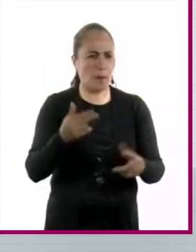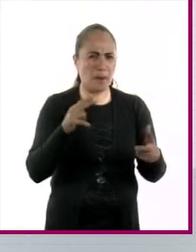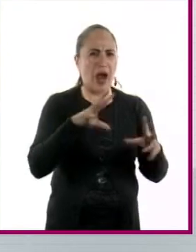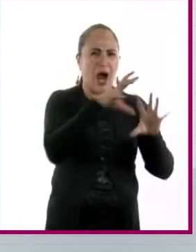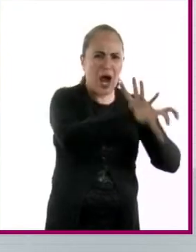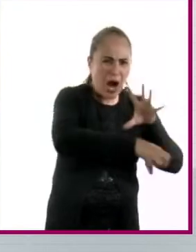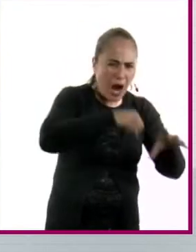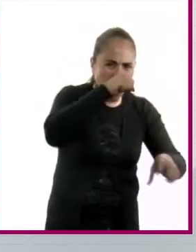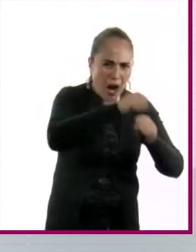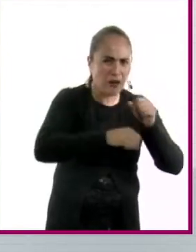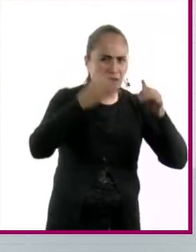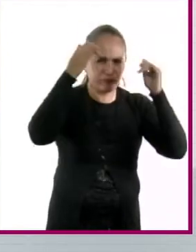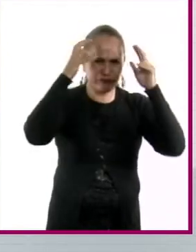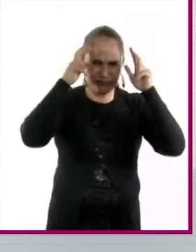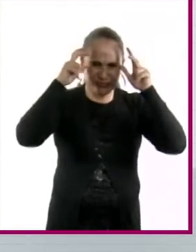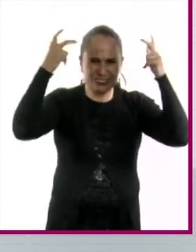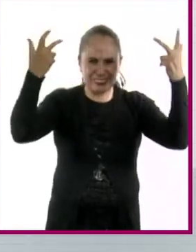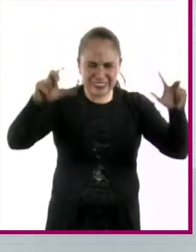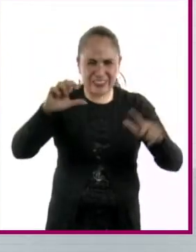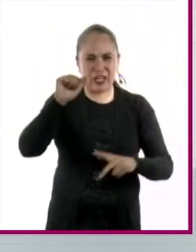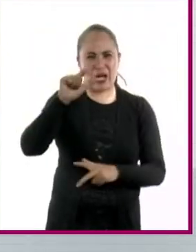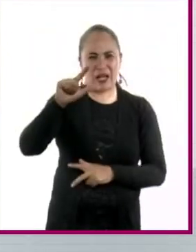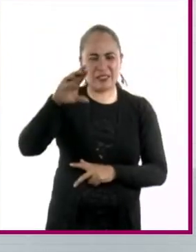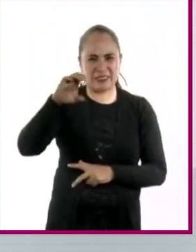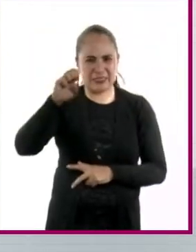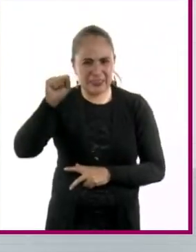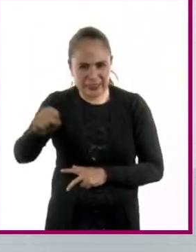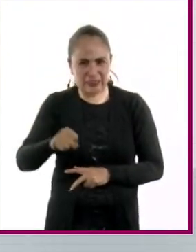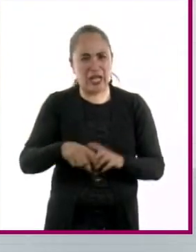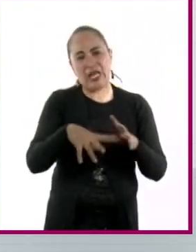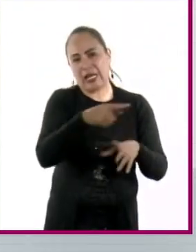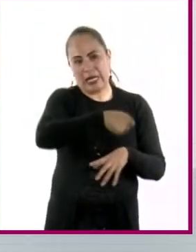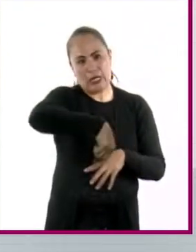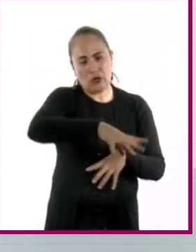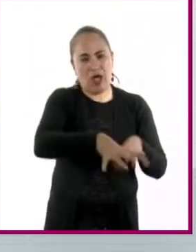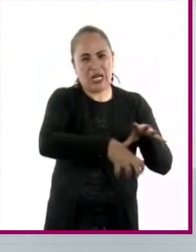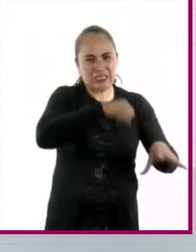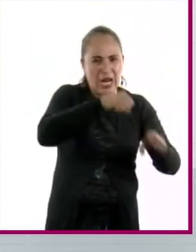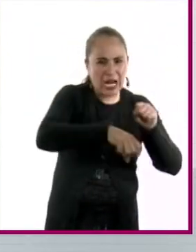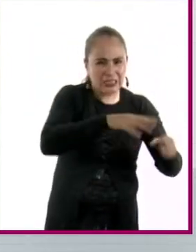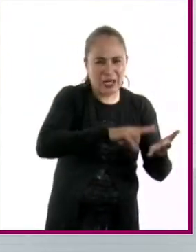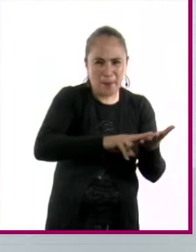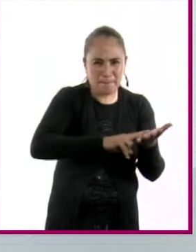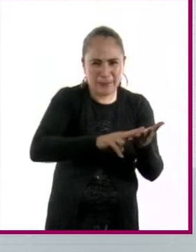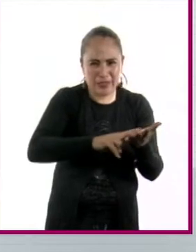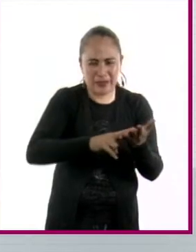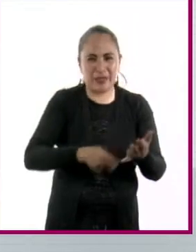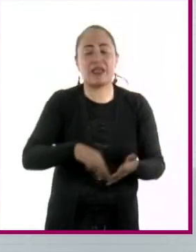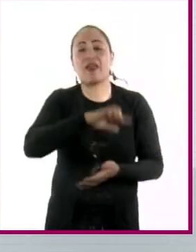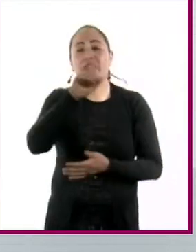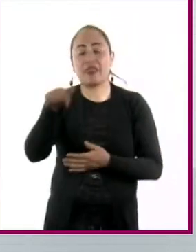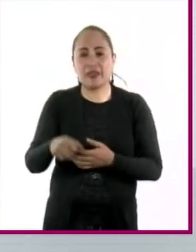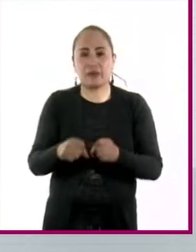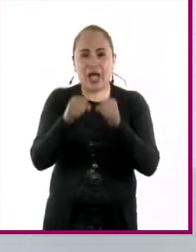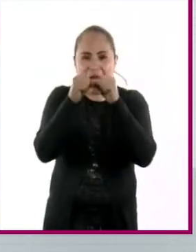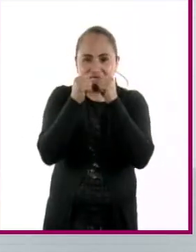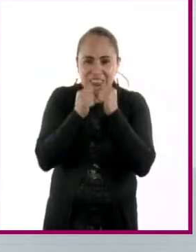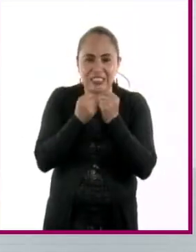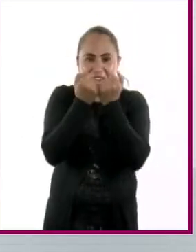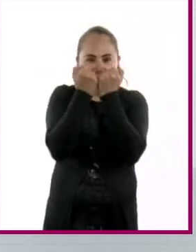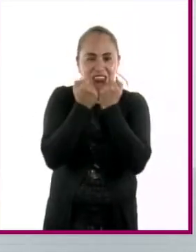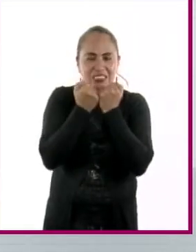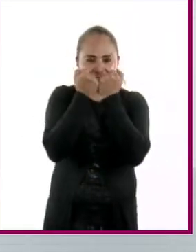alces bastaron de más y los castores no podían hacer bien la